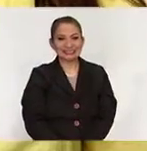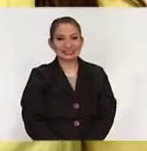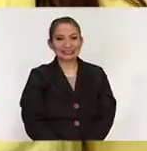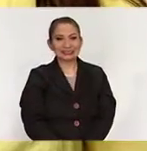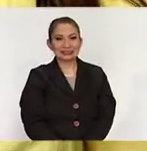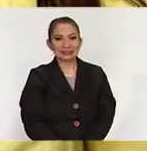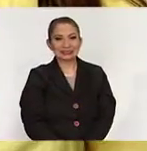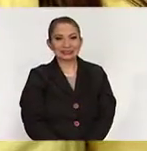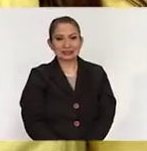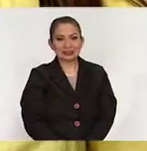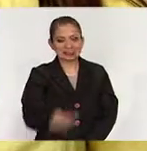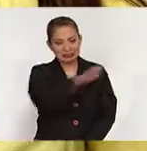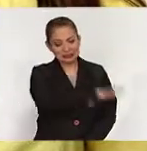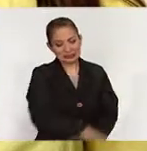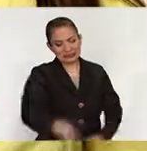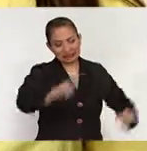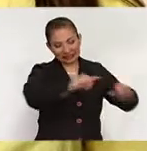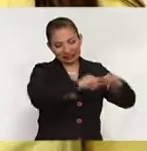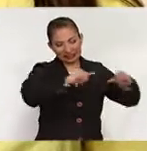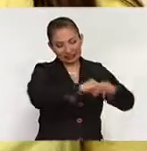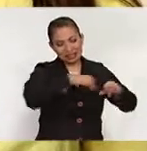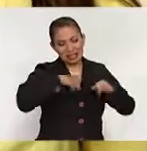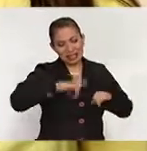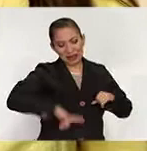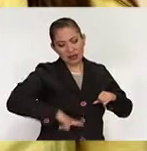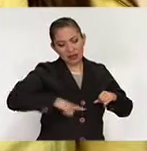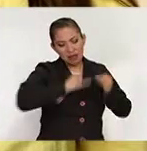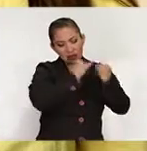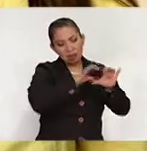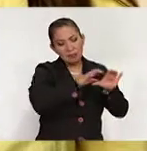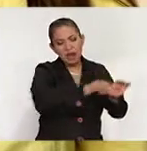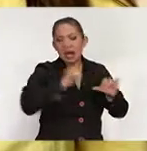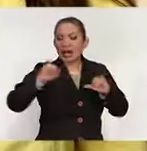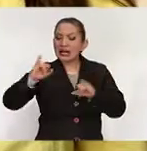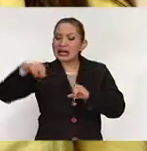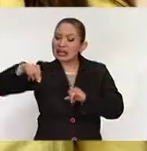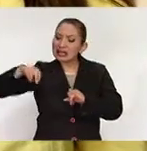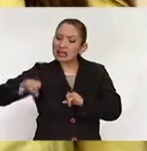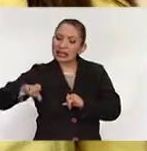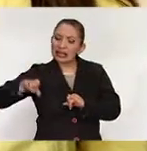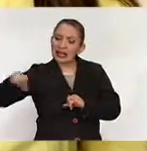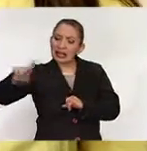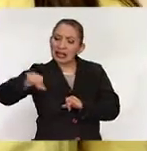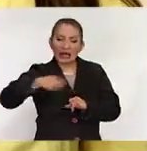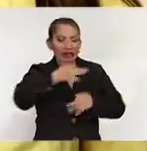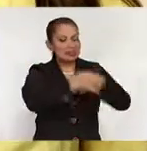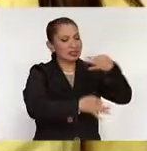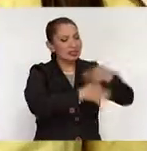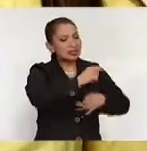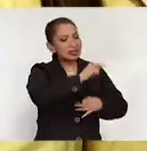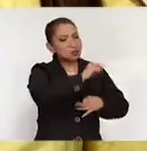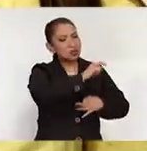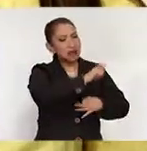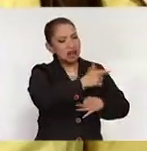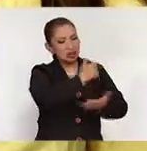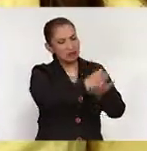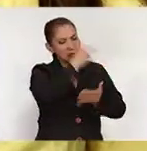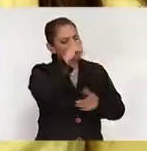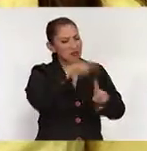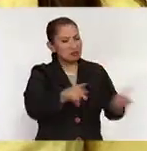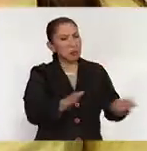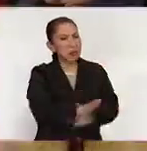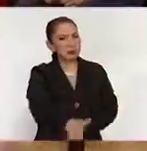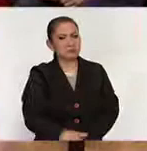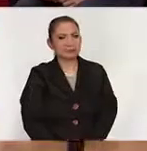En los órganos públicos autónomos cuál es la diferencia entre instituto electoral y tribunal electoral de la ciudad de México.